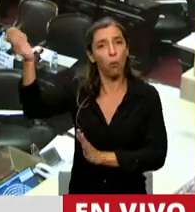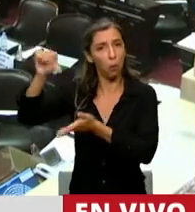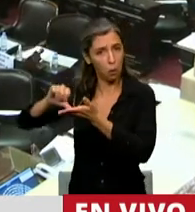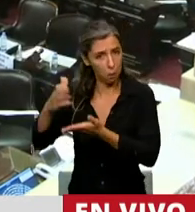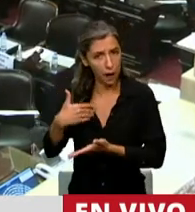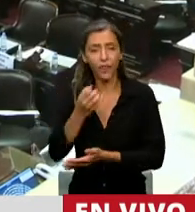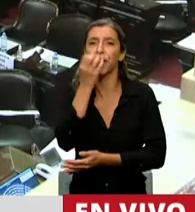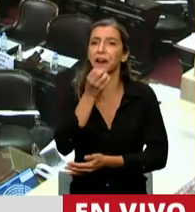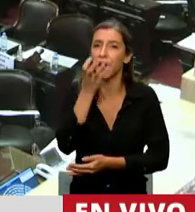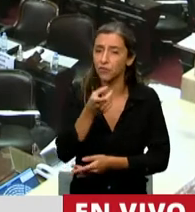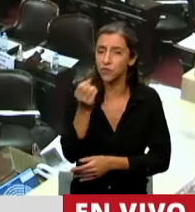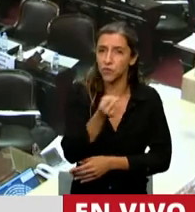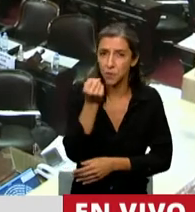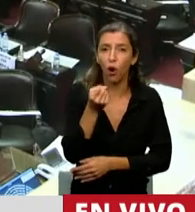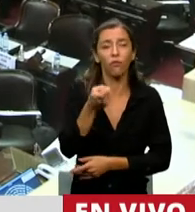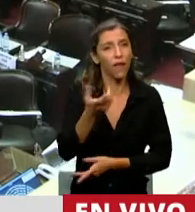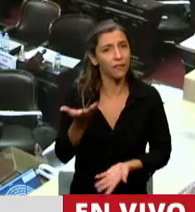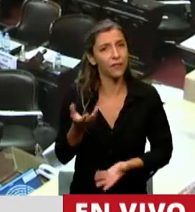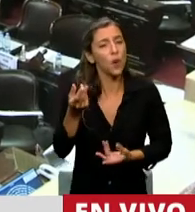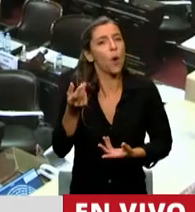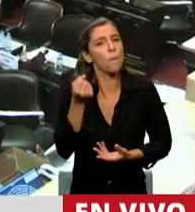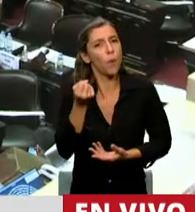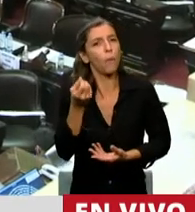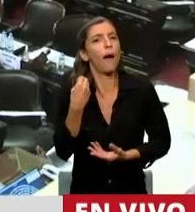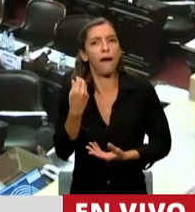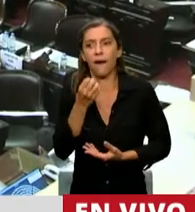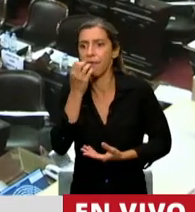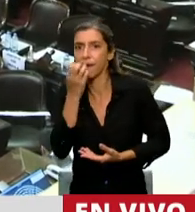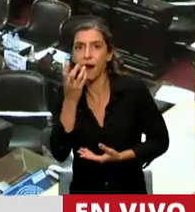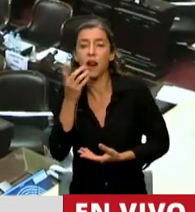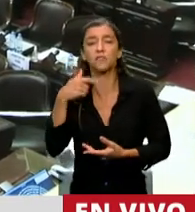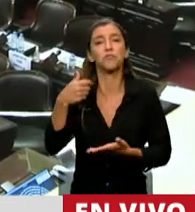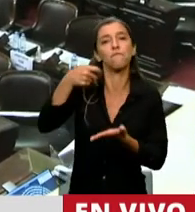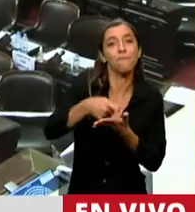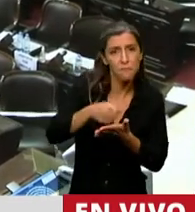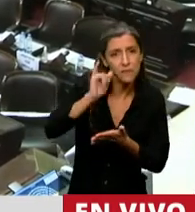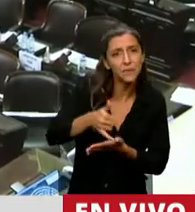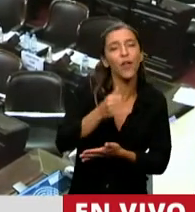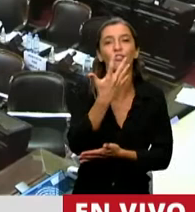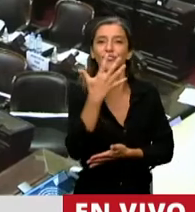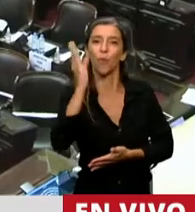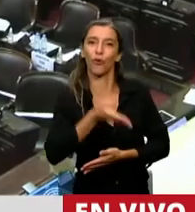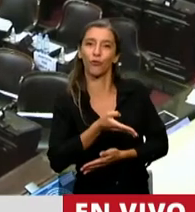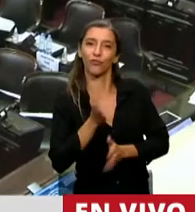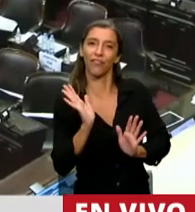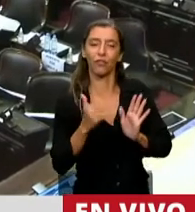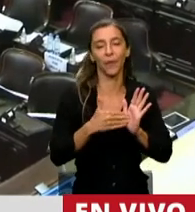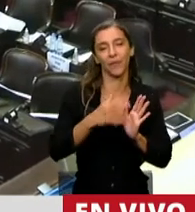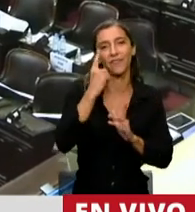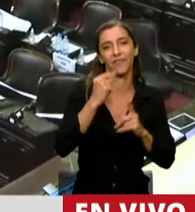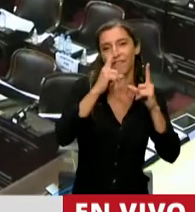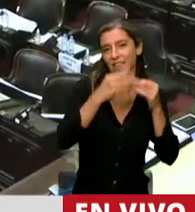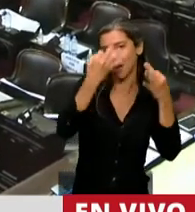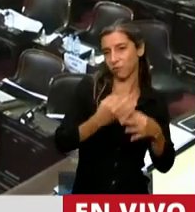abonando un impuesto del 5 y el 25% según la fecha en que se realice la citada